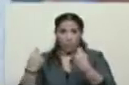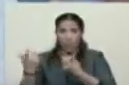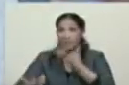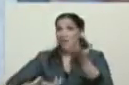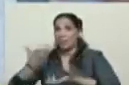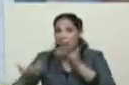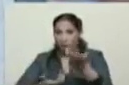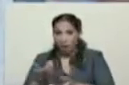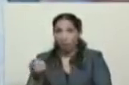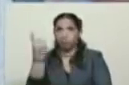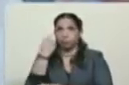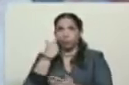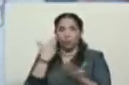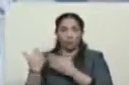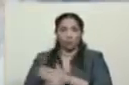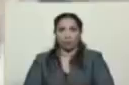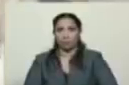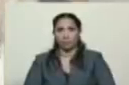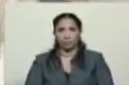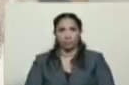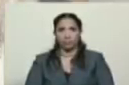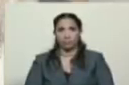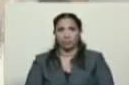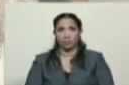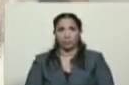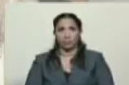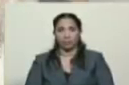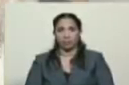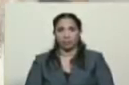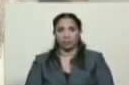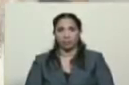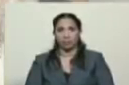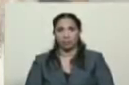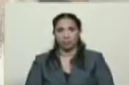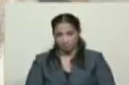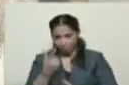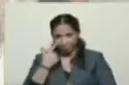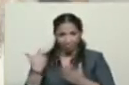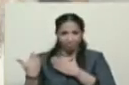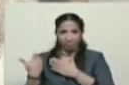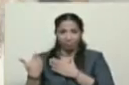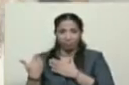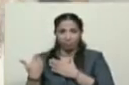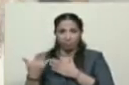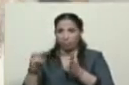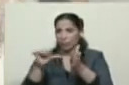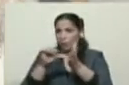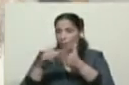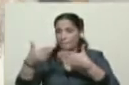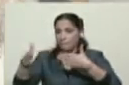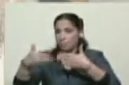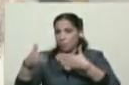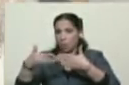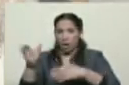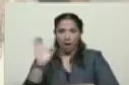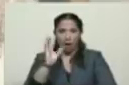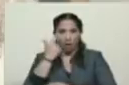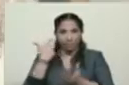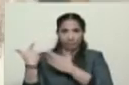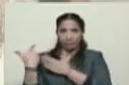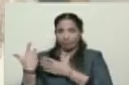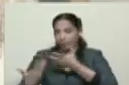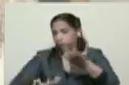el monumento a José Félix Rivas, situado en la puerta de Caracas.